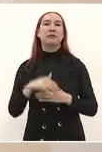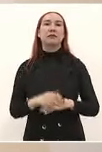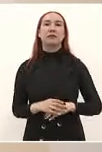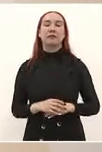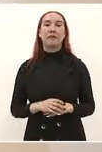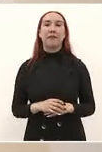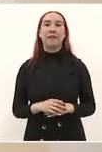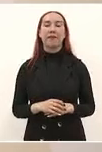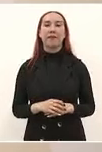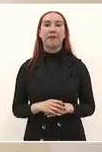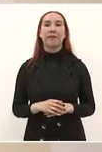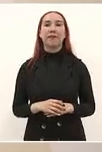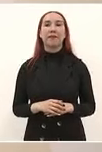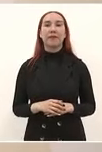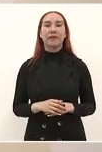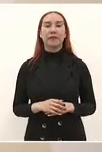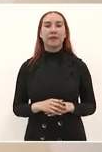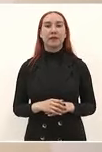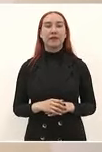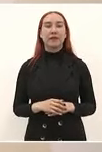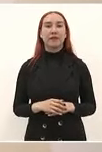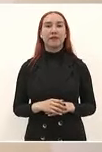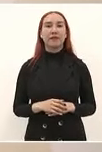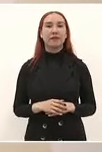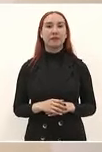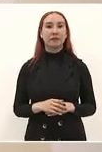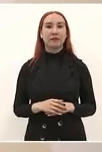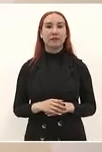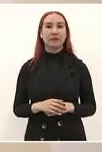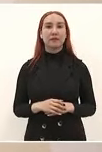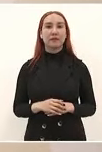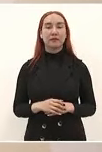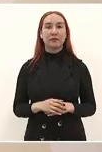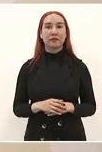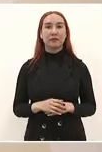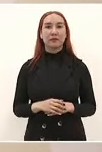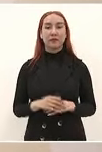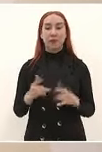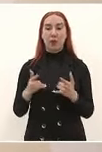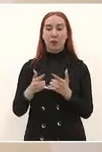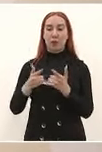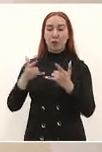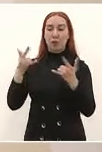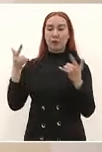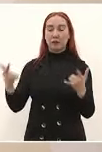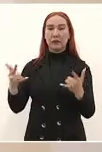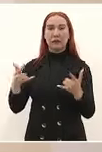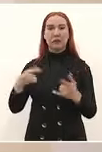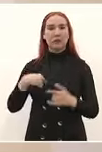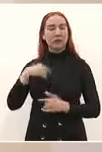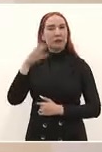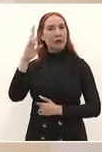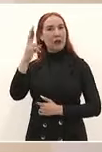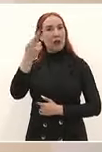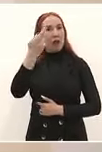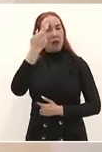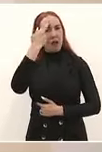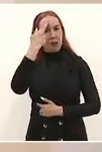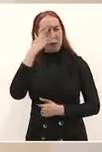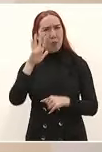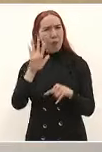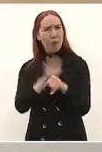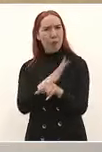recuerdo la historia porque es la maestra de la vida